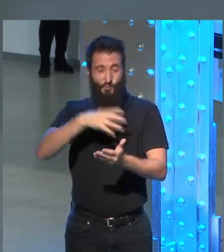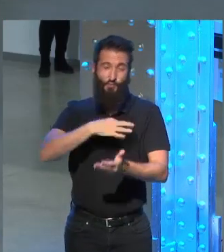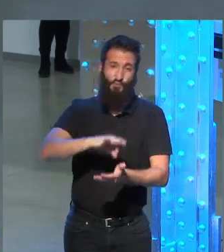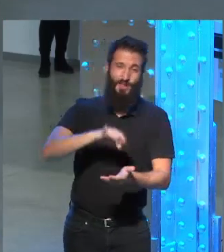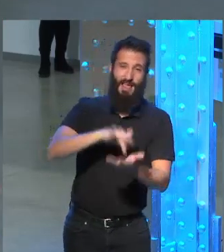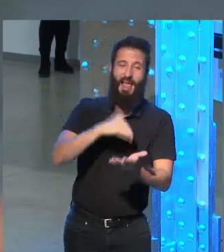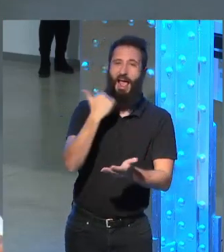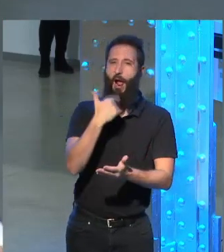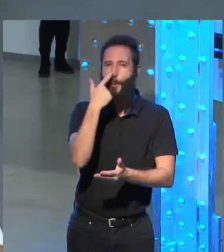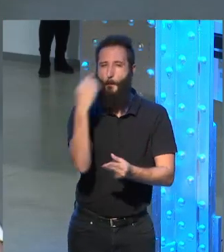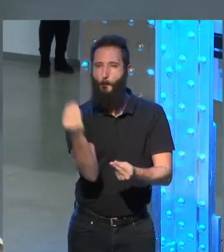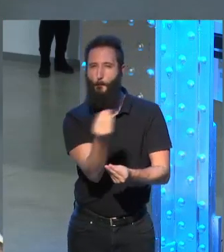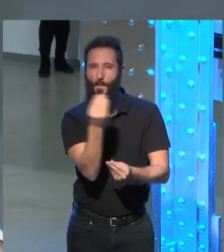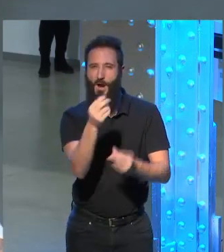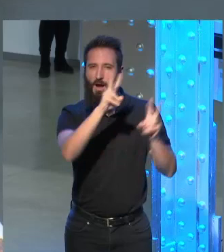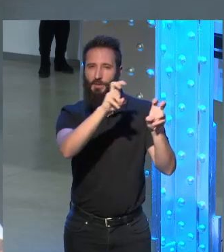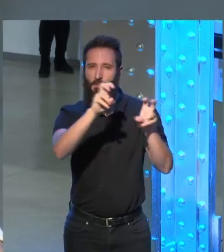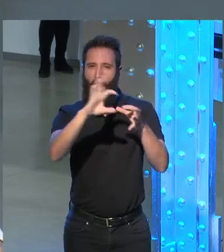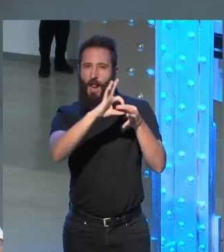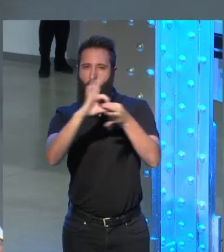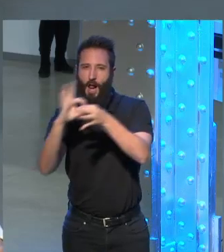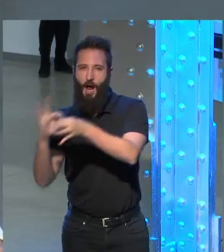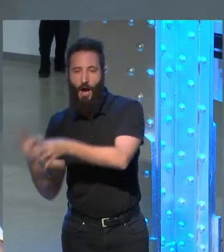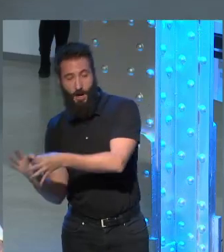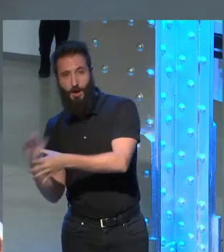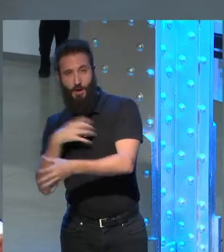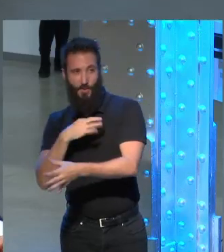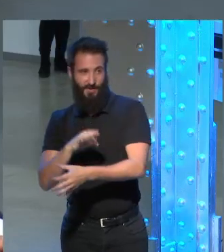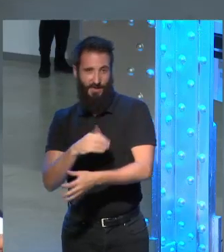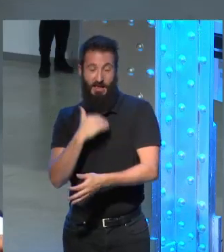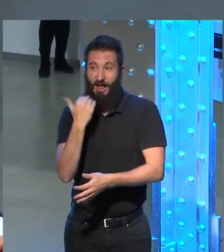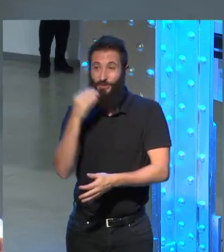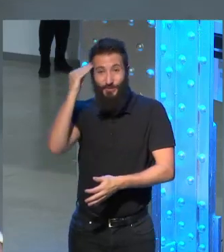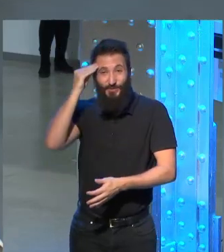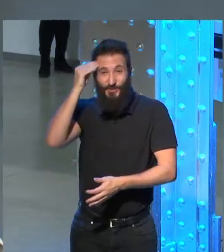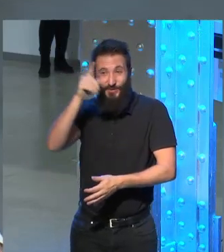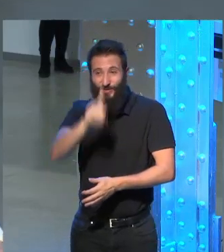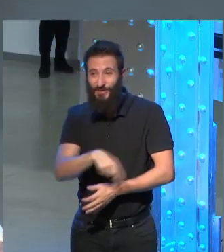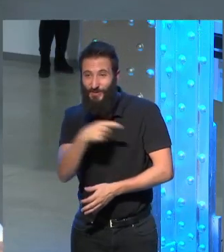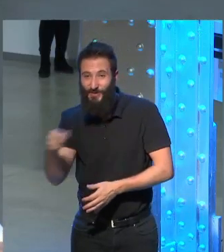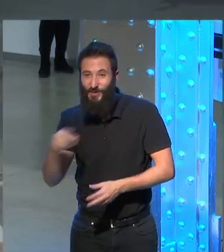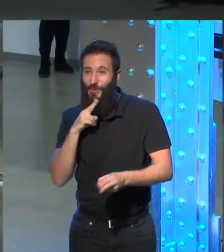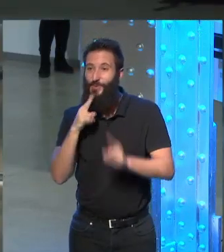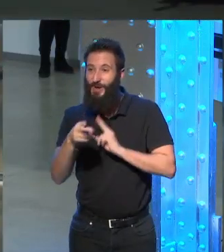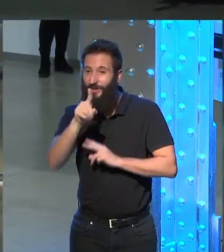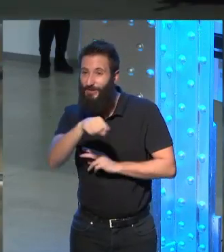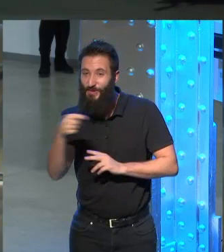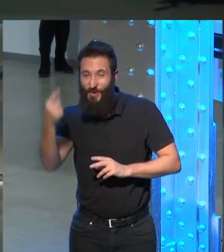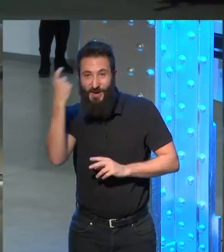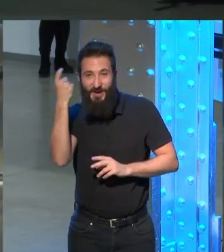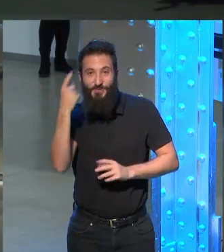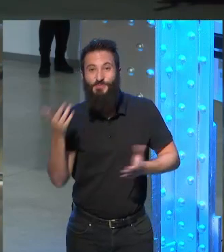sugerían ya el resto de los episodios no sé si quedó muy convencido con mi con mi respuesta el